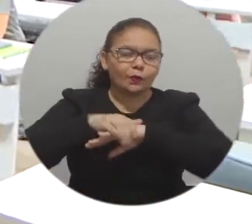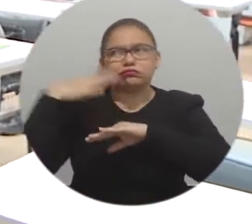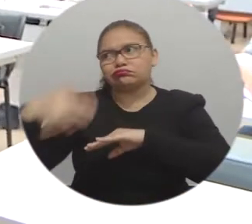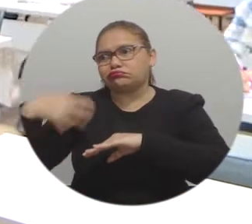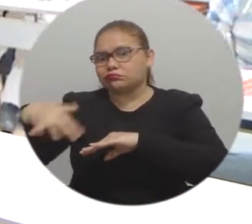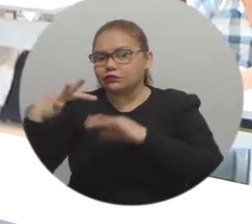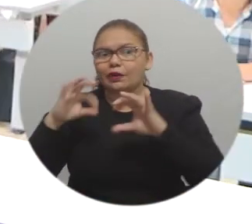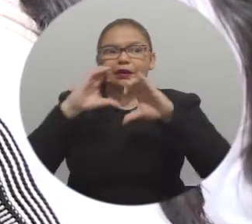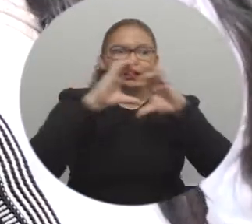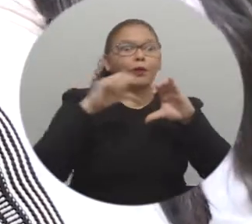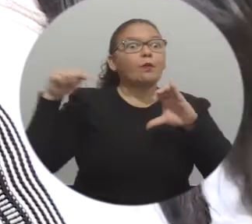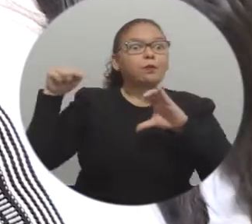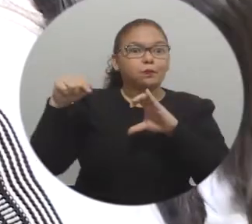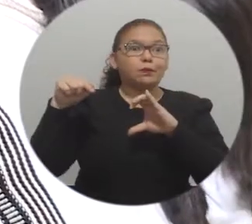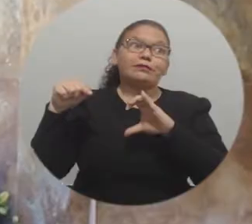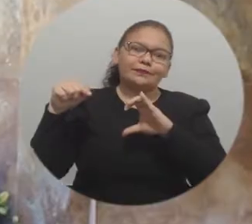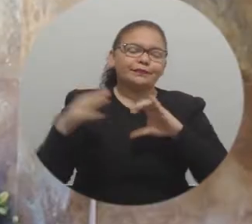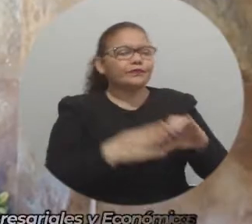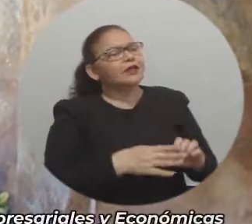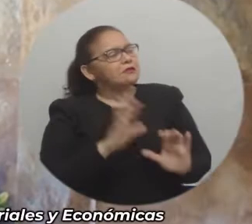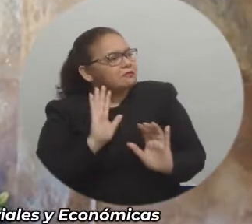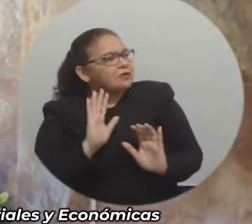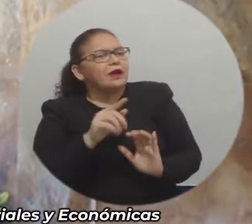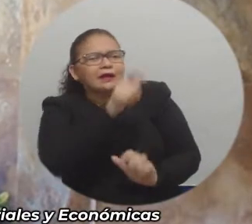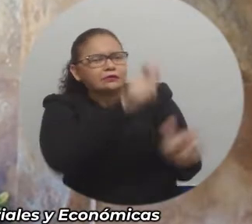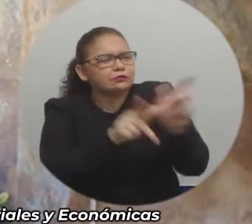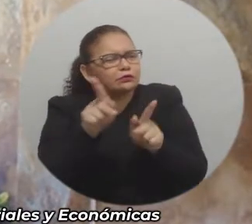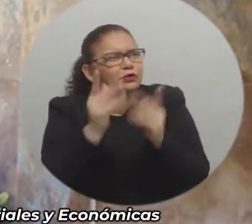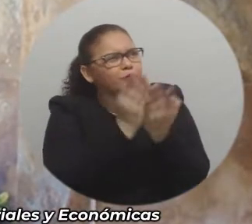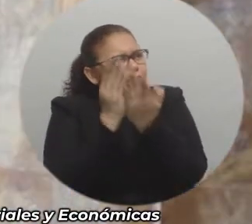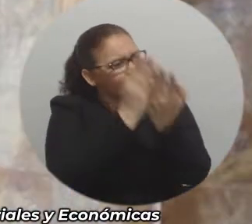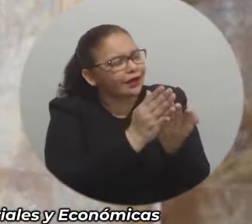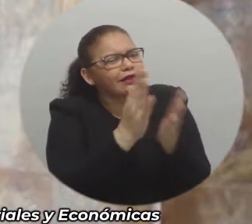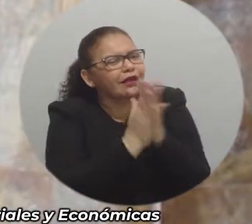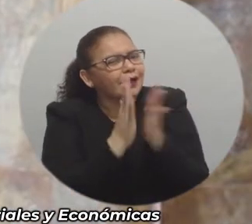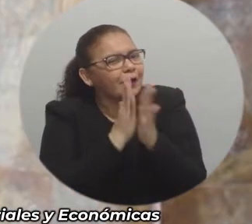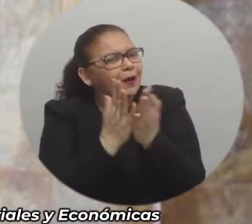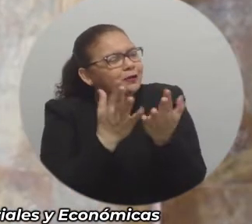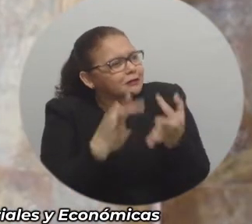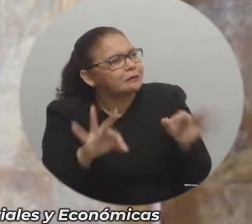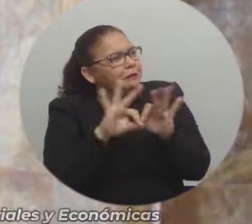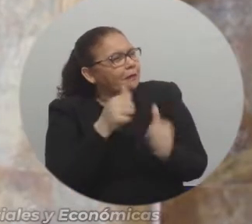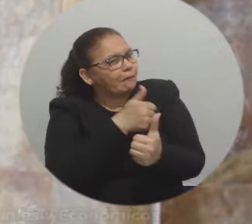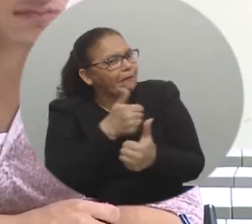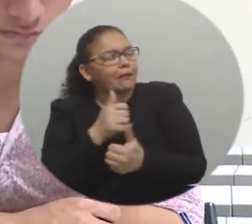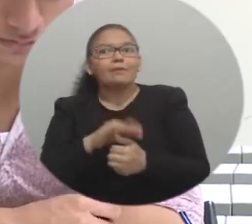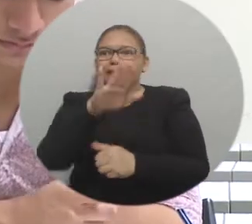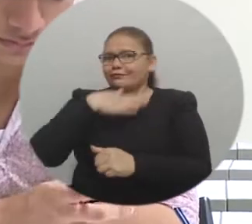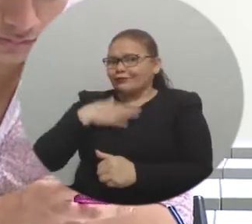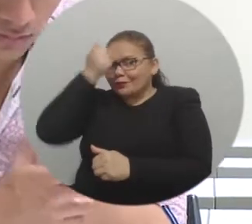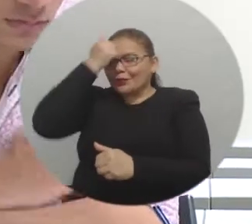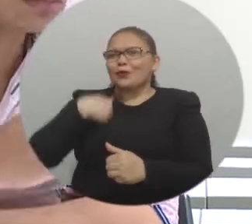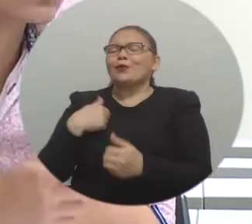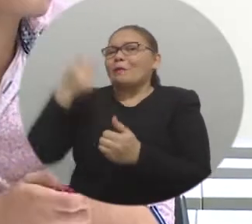importante en la comunicación. Siempre es importante escuchar la opinión de los estudiantes y es muy bonito escucharlos a ellos porque uno como profe